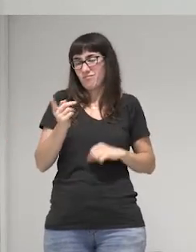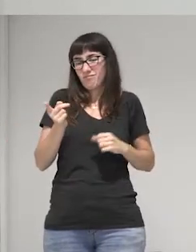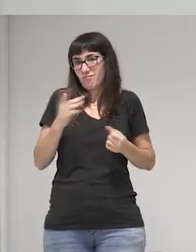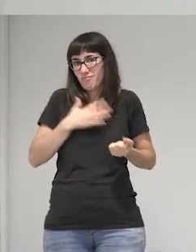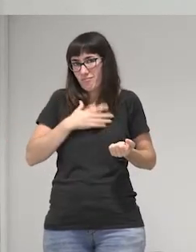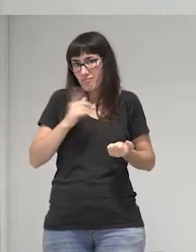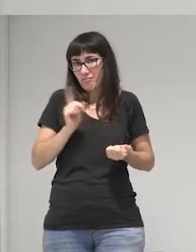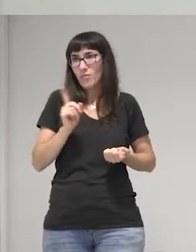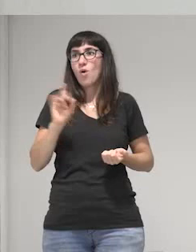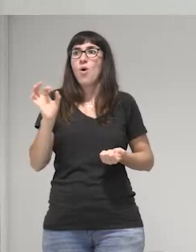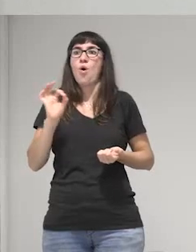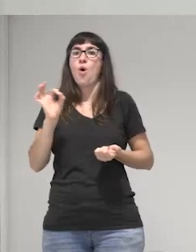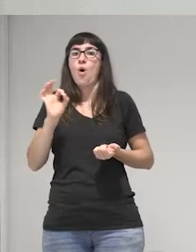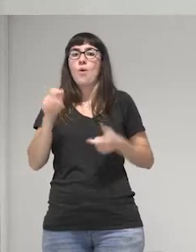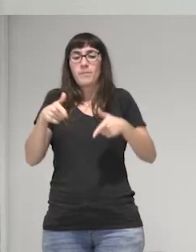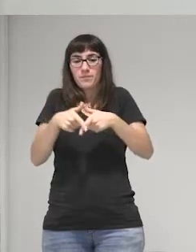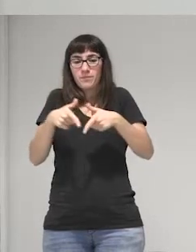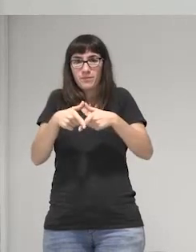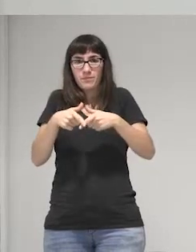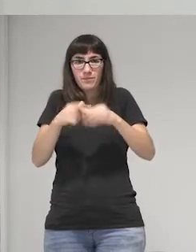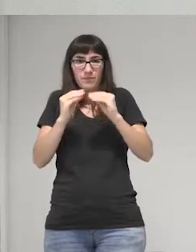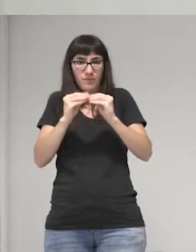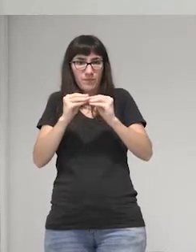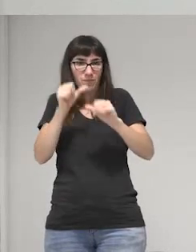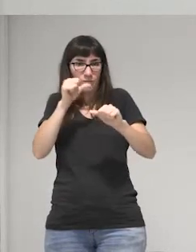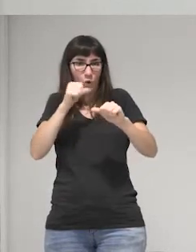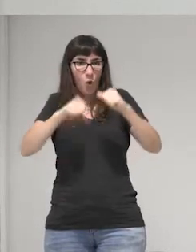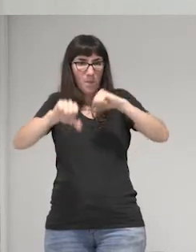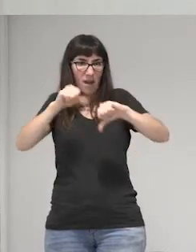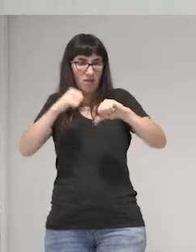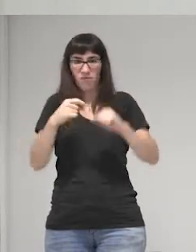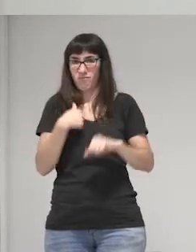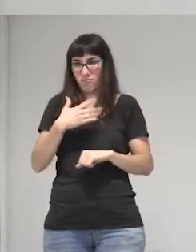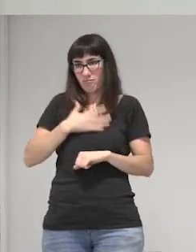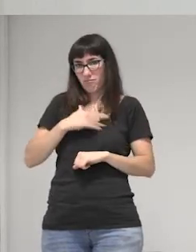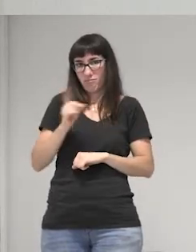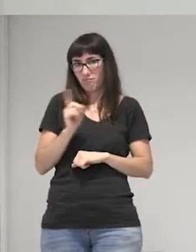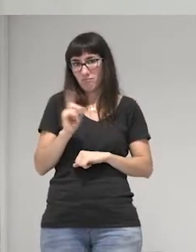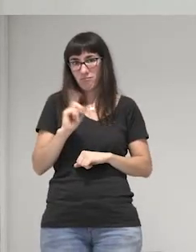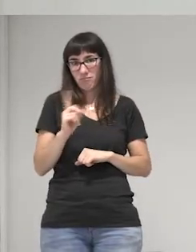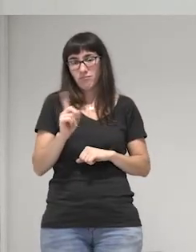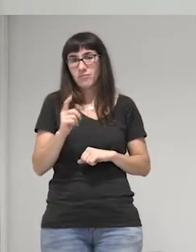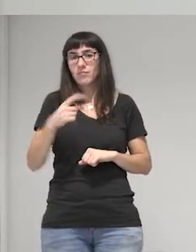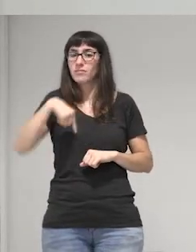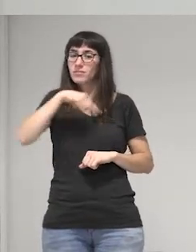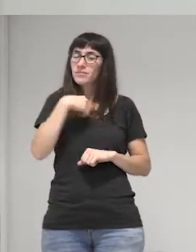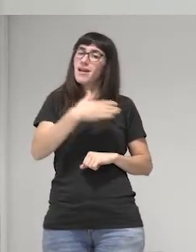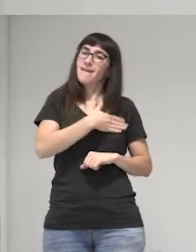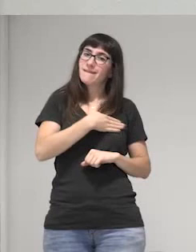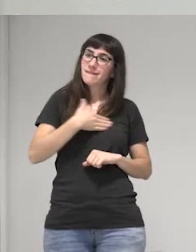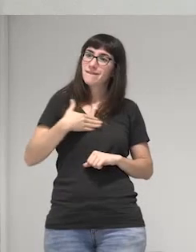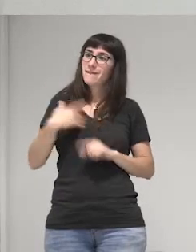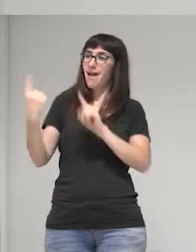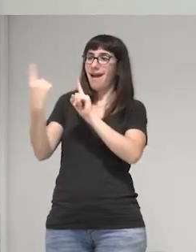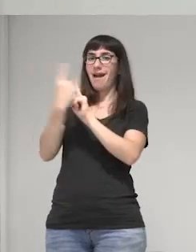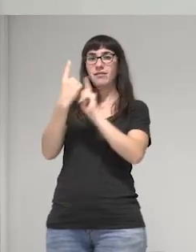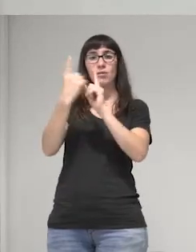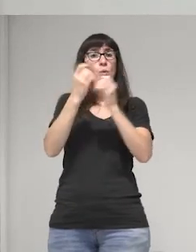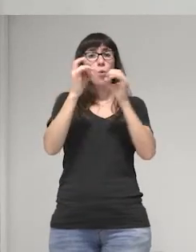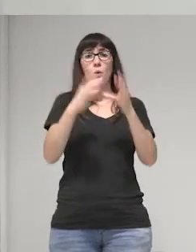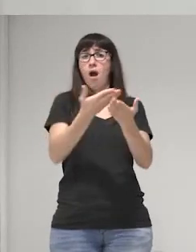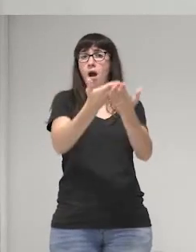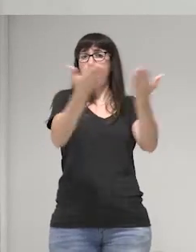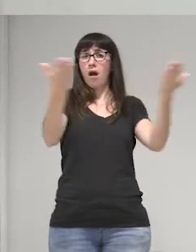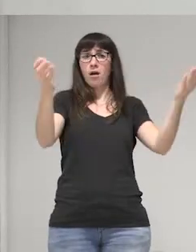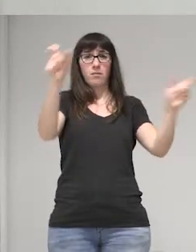que nos hagan una vaginoplastía no no nosotras lo que queremos es que nos atiendan como atienden a todas las